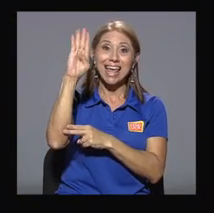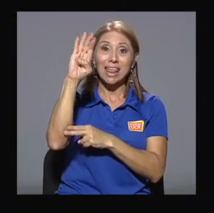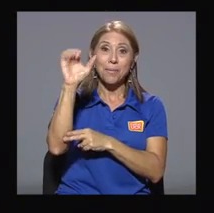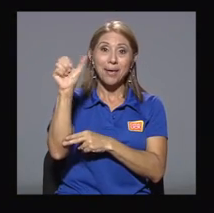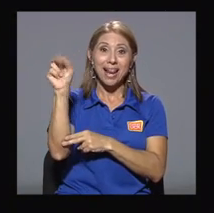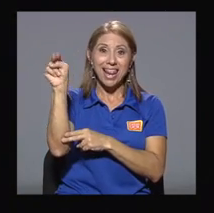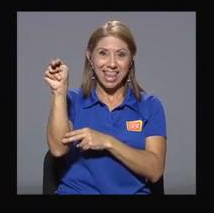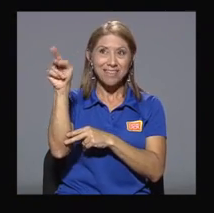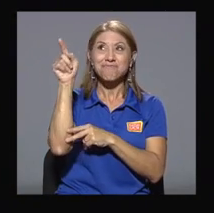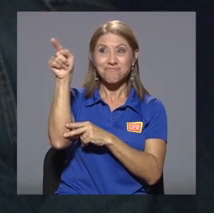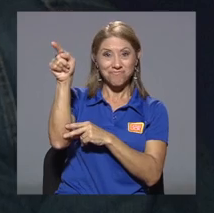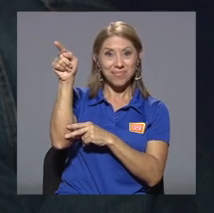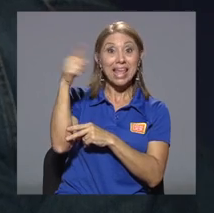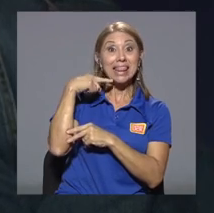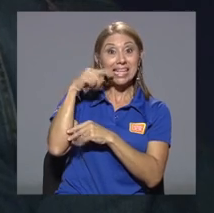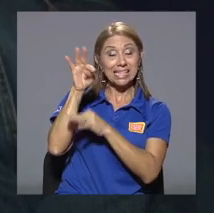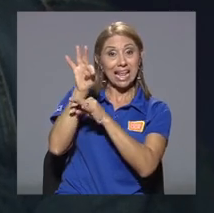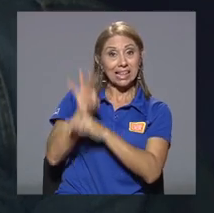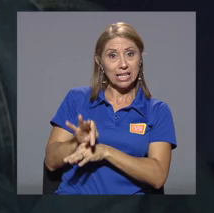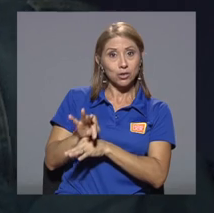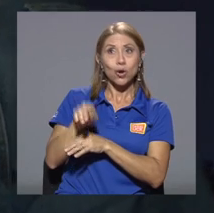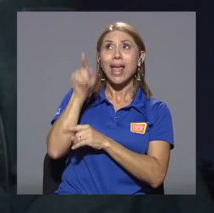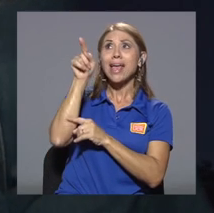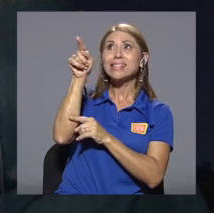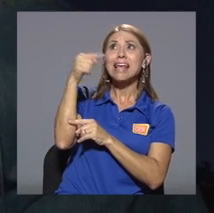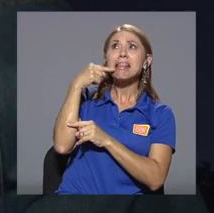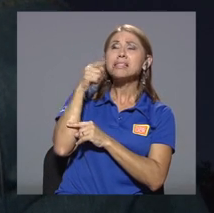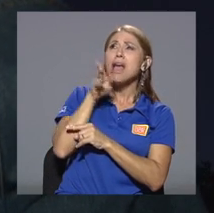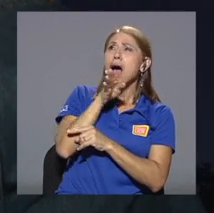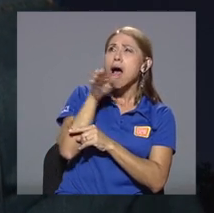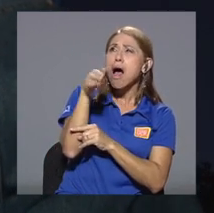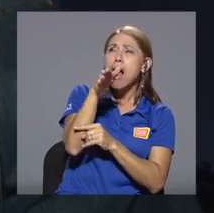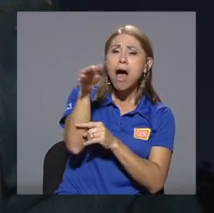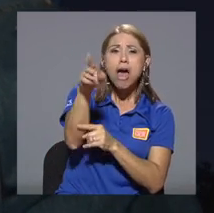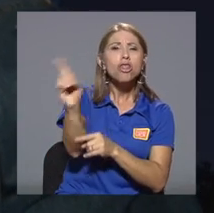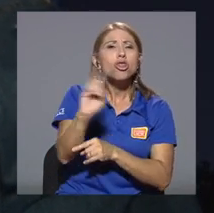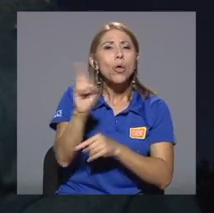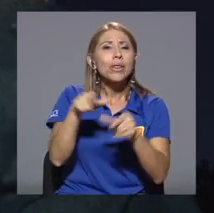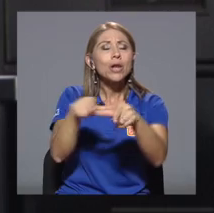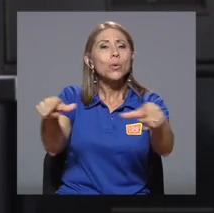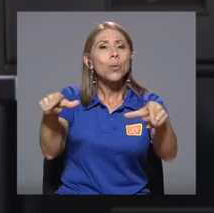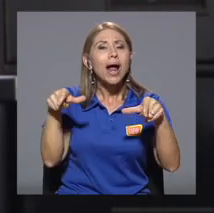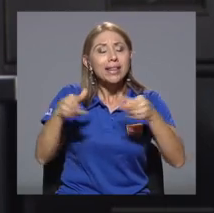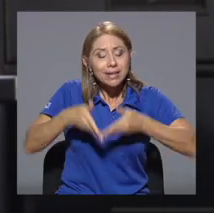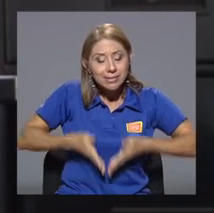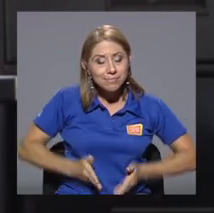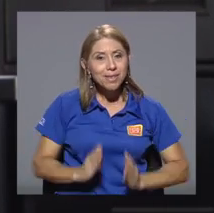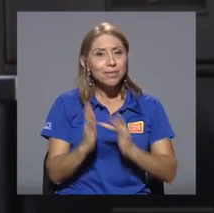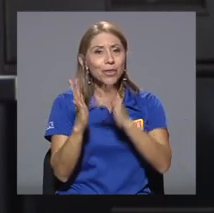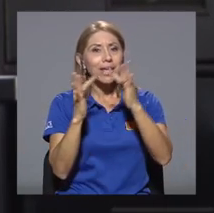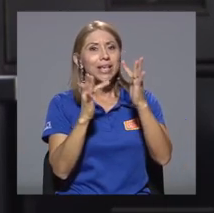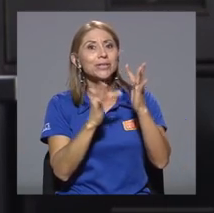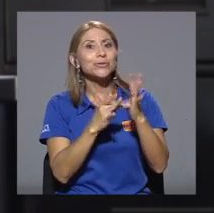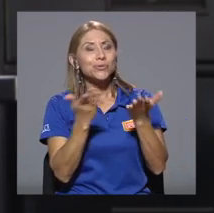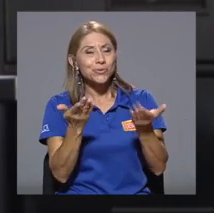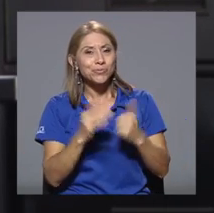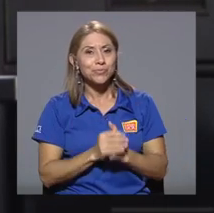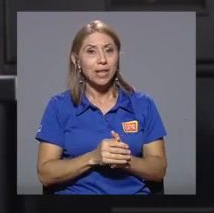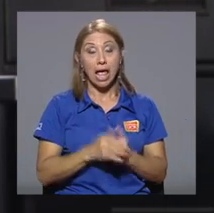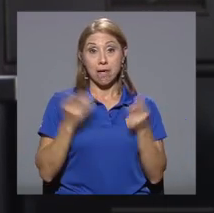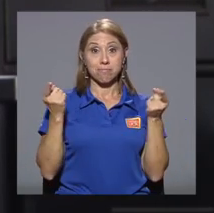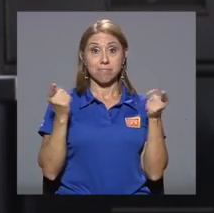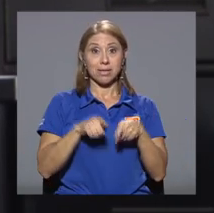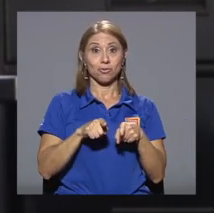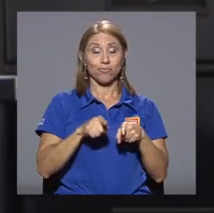indicaban, según la tradición, el lugar del nacimiento de Jesús. Eso ocurrió, el fenómeno, en el imperio